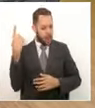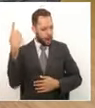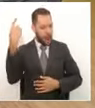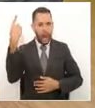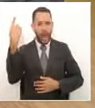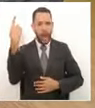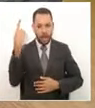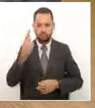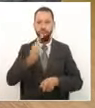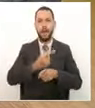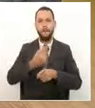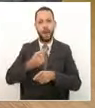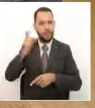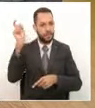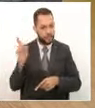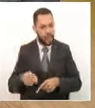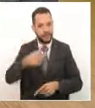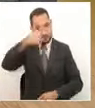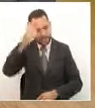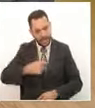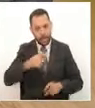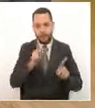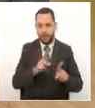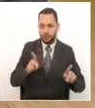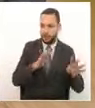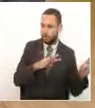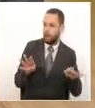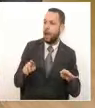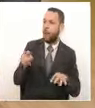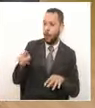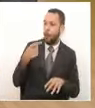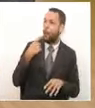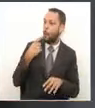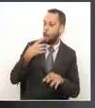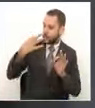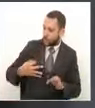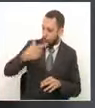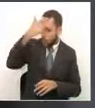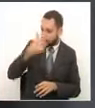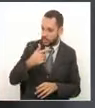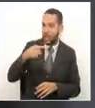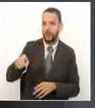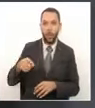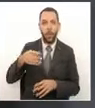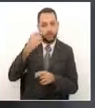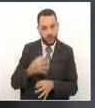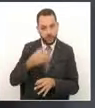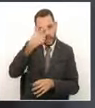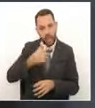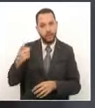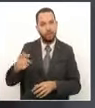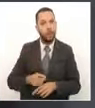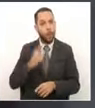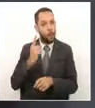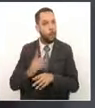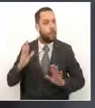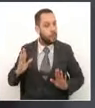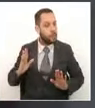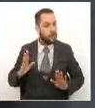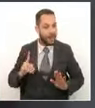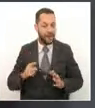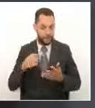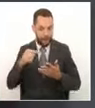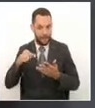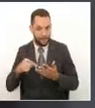administrativos y el público lo valora además. Pero entonces, eso para decirte que no es que hayamos tenido que dar un